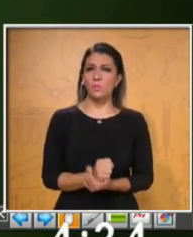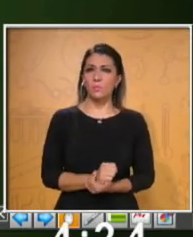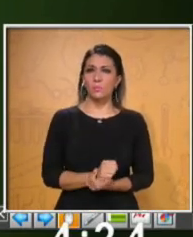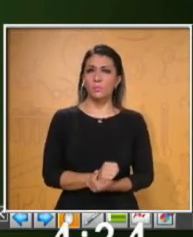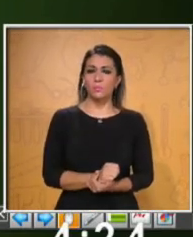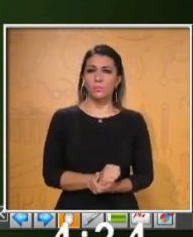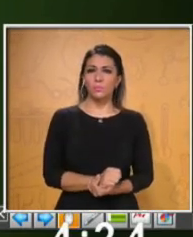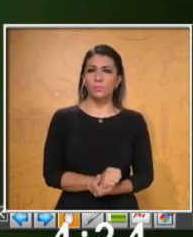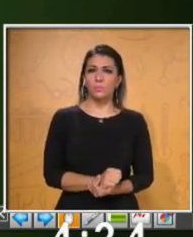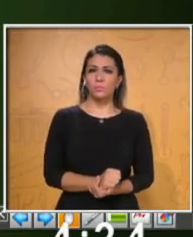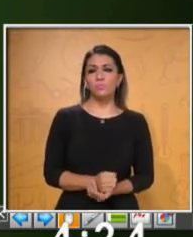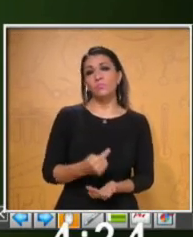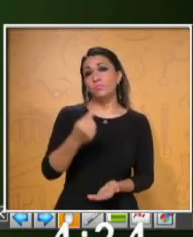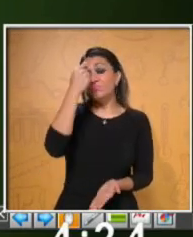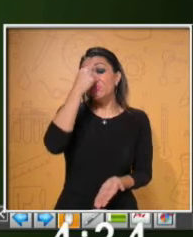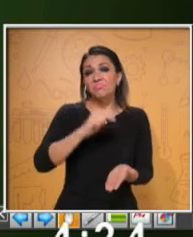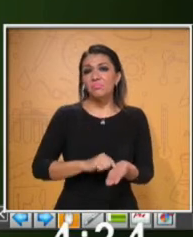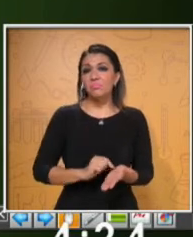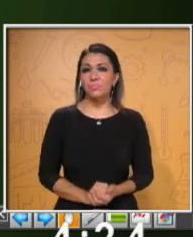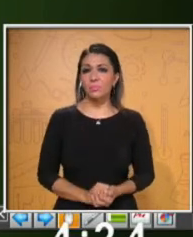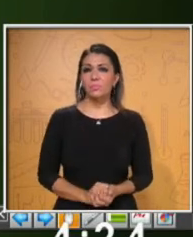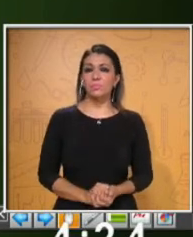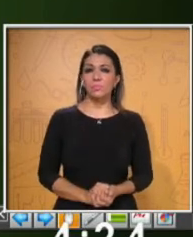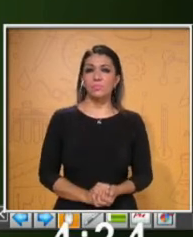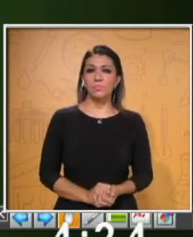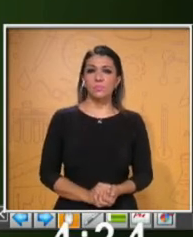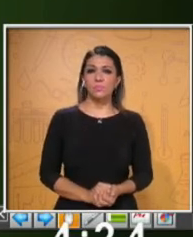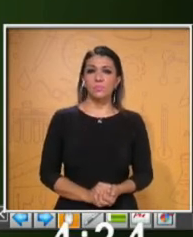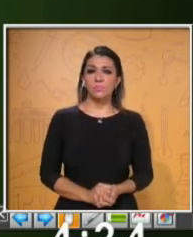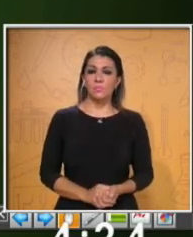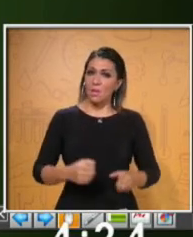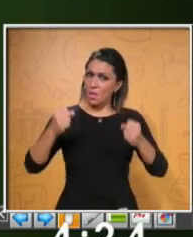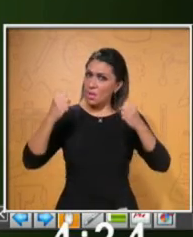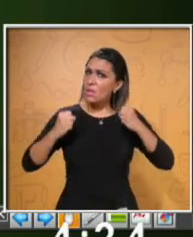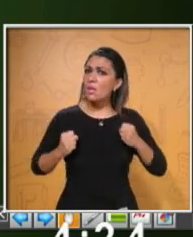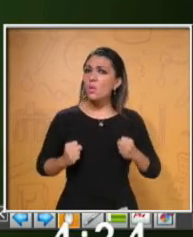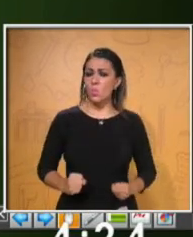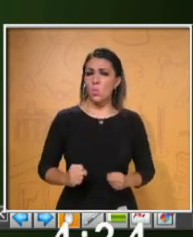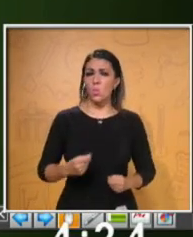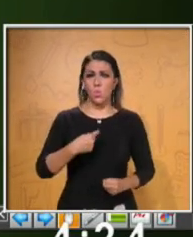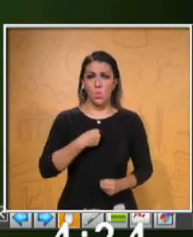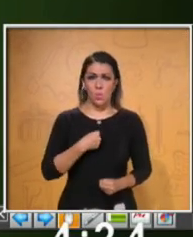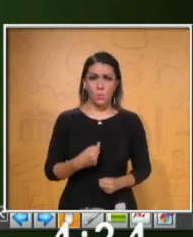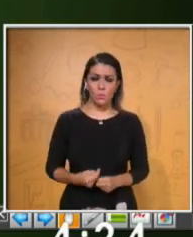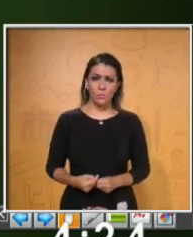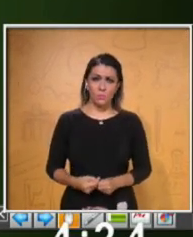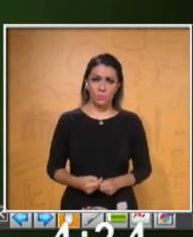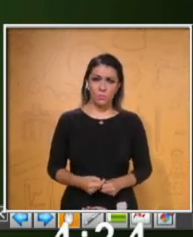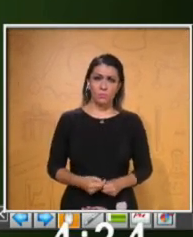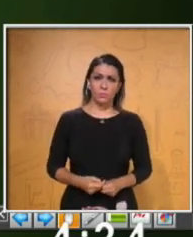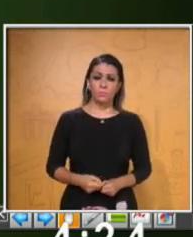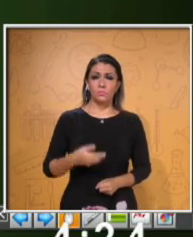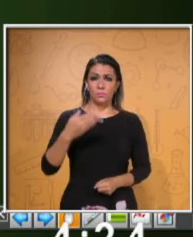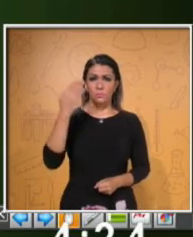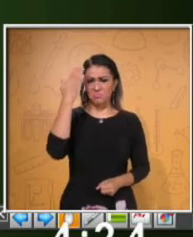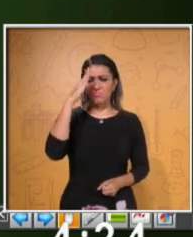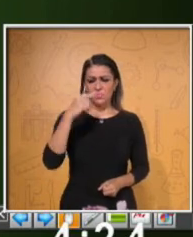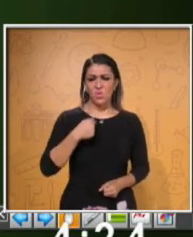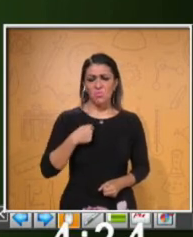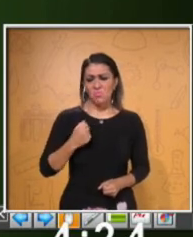creo. Estoy seguro. Yo sé que.